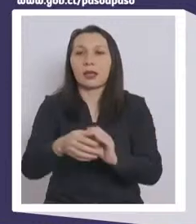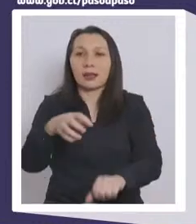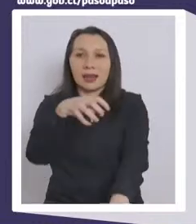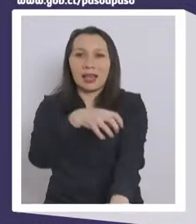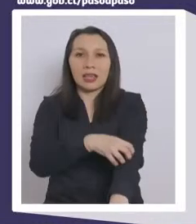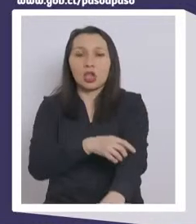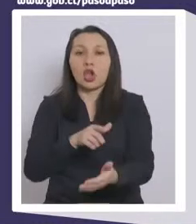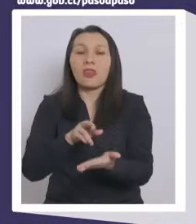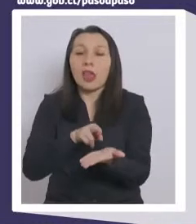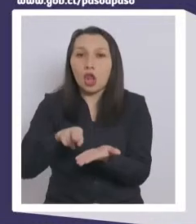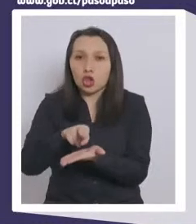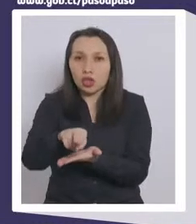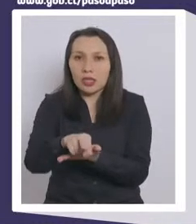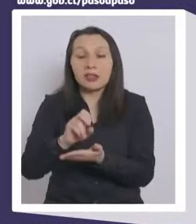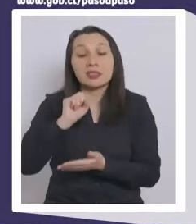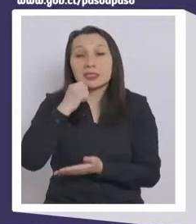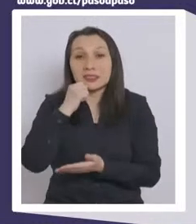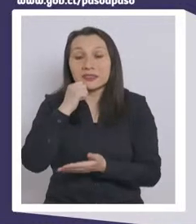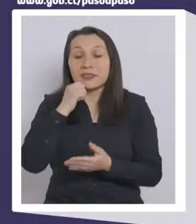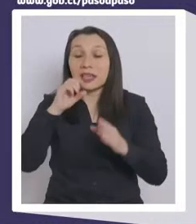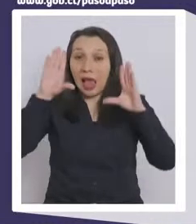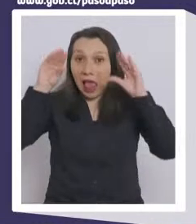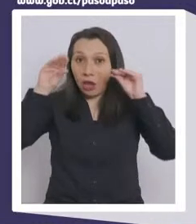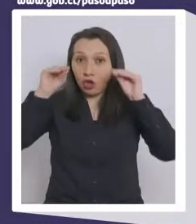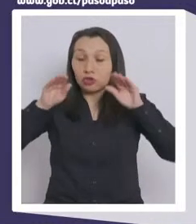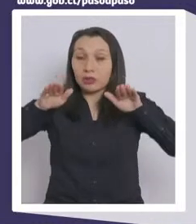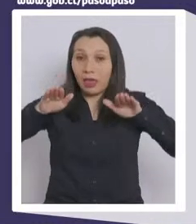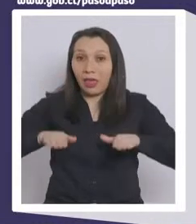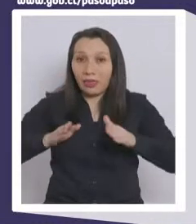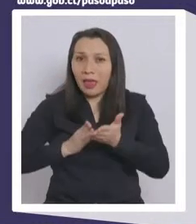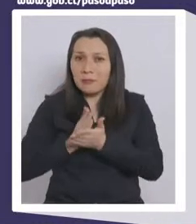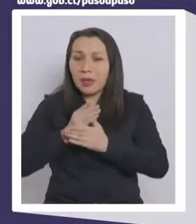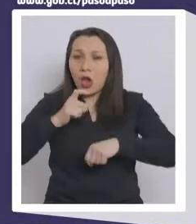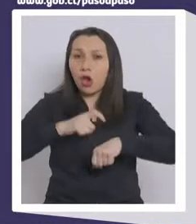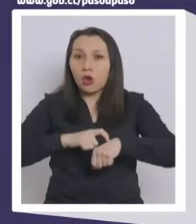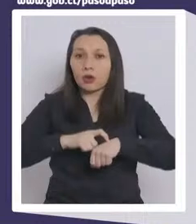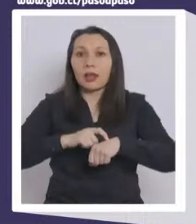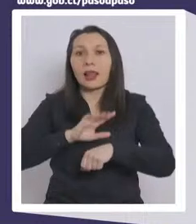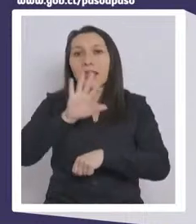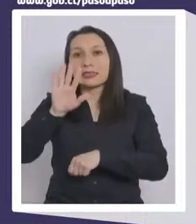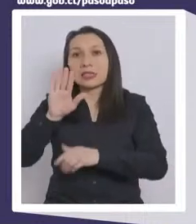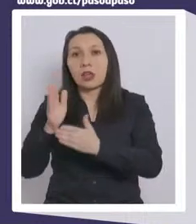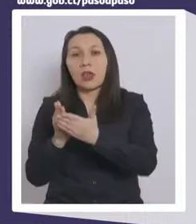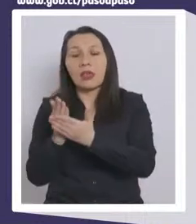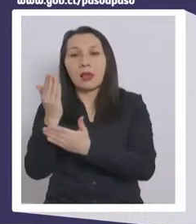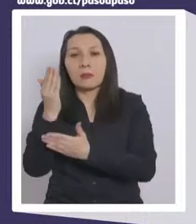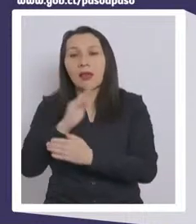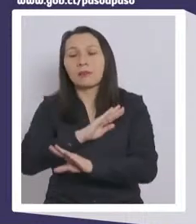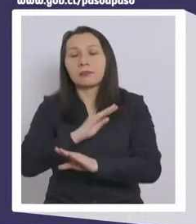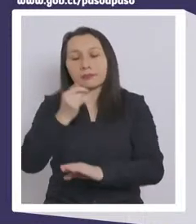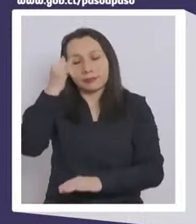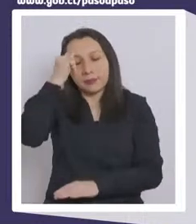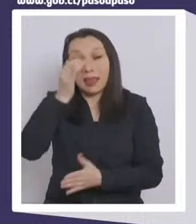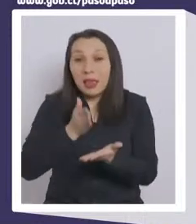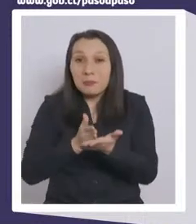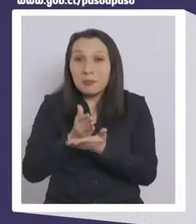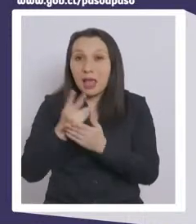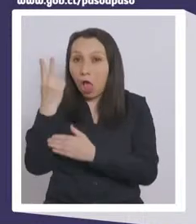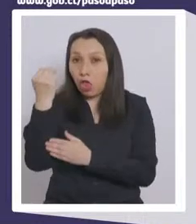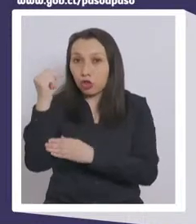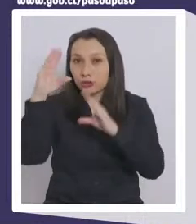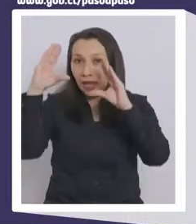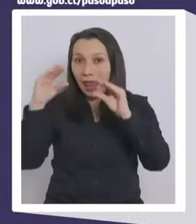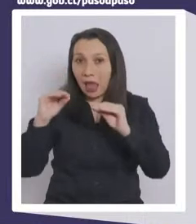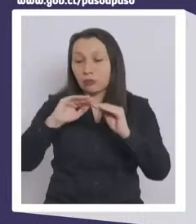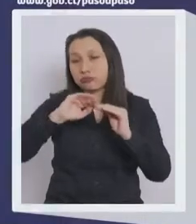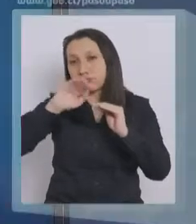de Los Ríos. Eso quiere decir que el toque de queda comenzará a las 5 de la mañana y terminará, perdón, comenzará a las 12 de la